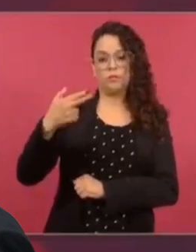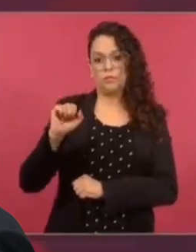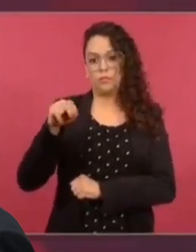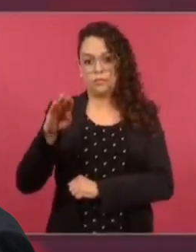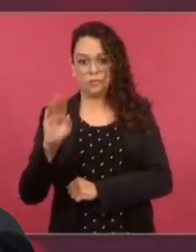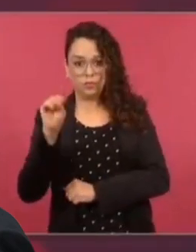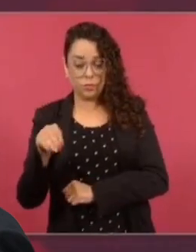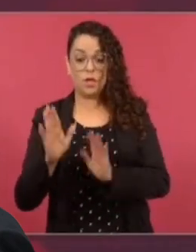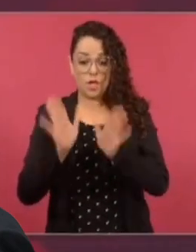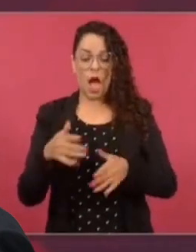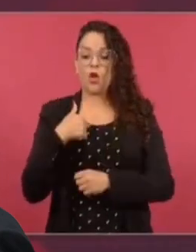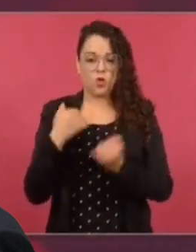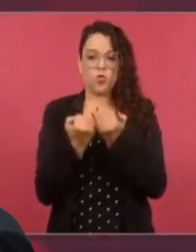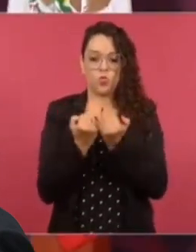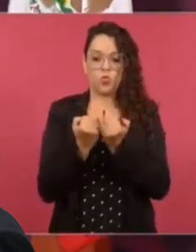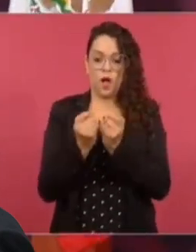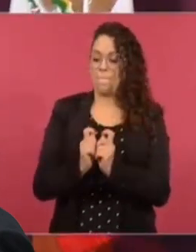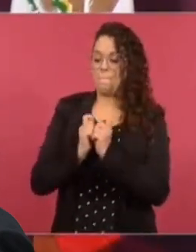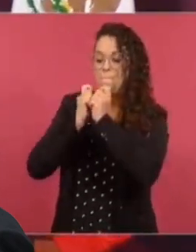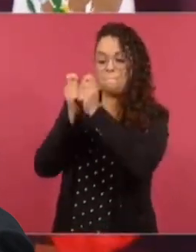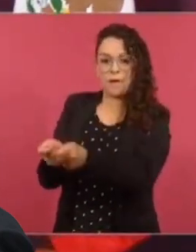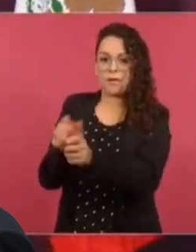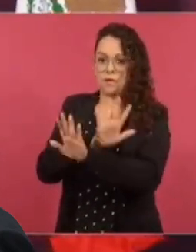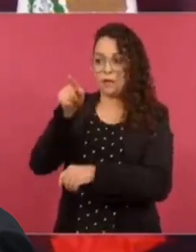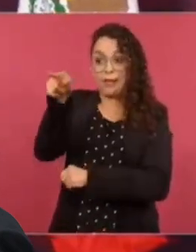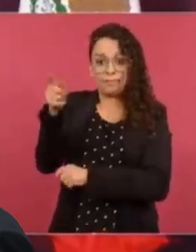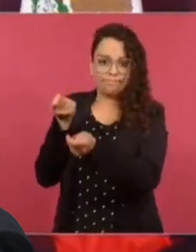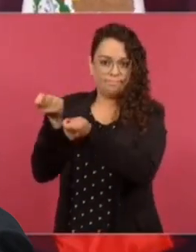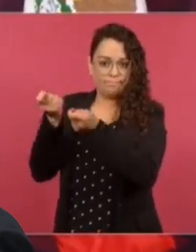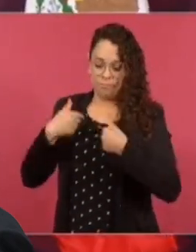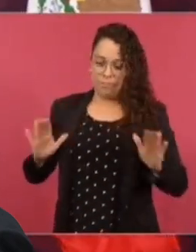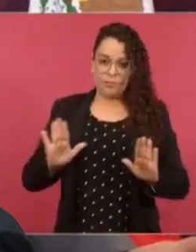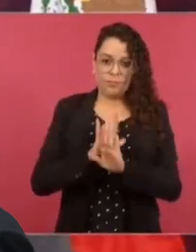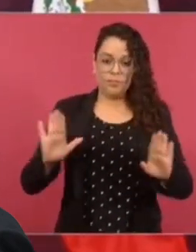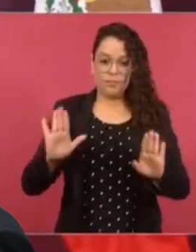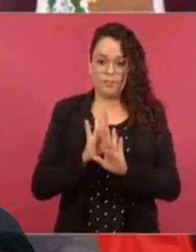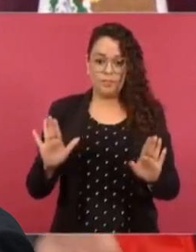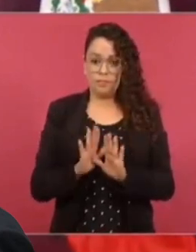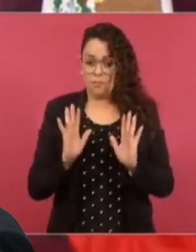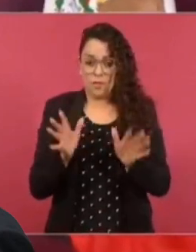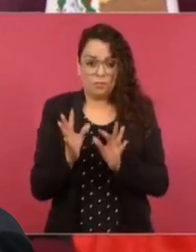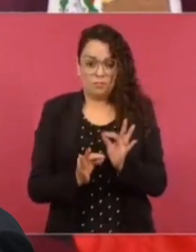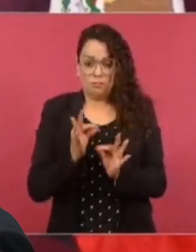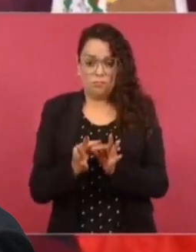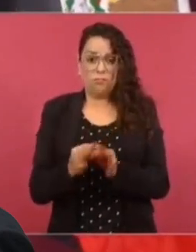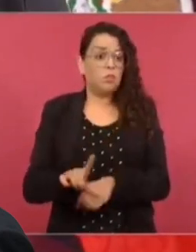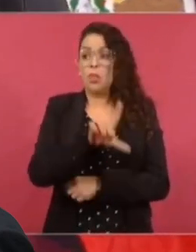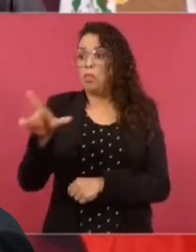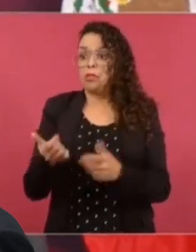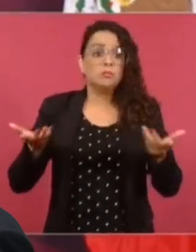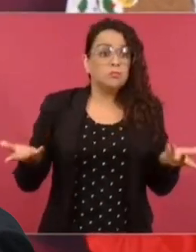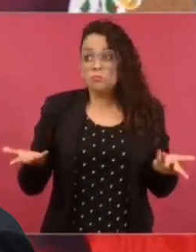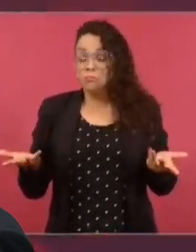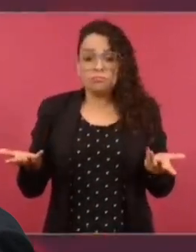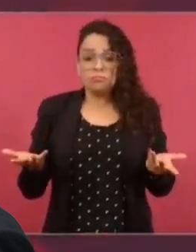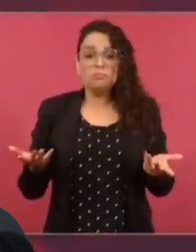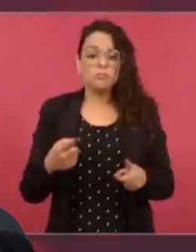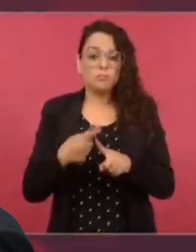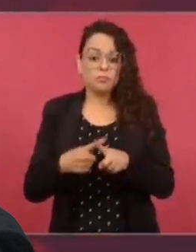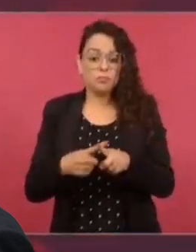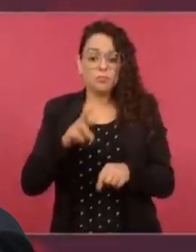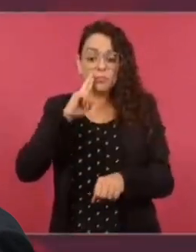entregué ya el bastón de mando y ya lo demás pues ya corresponde